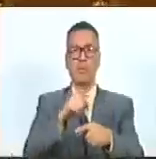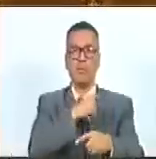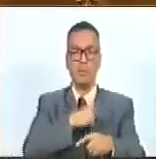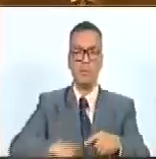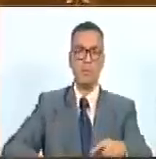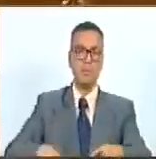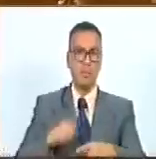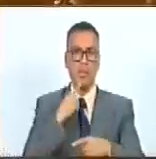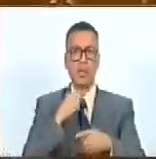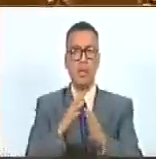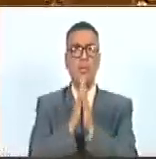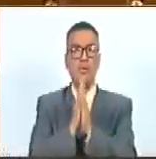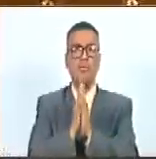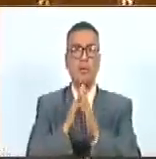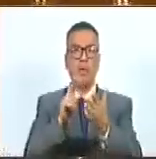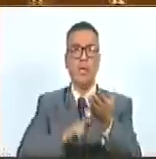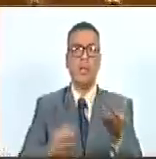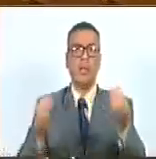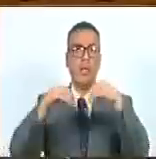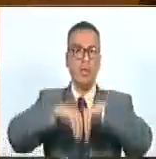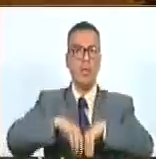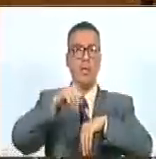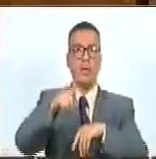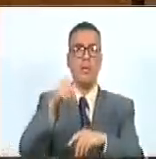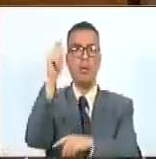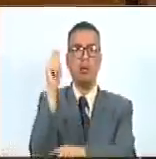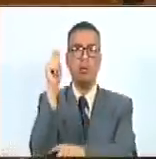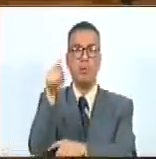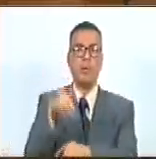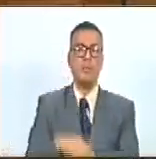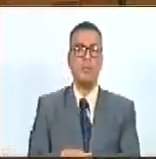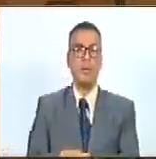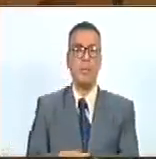Díganse por favor en el acuerdo diputado.